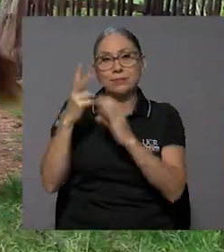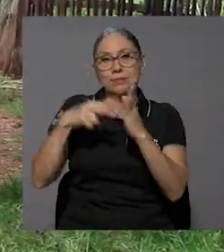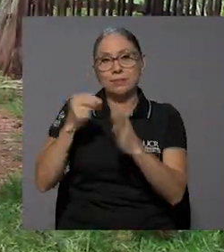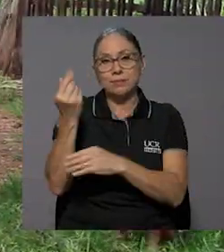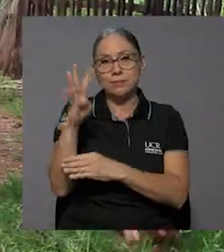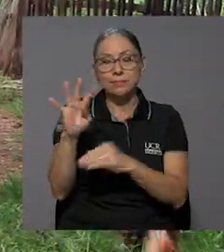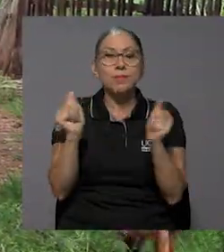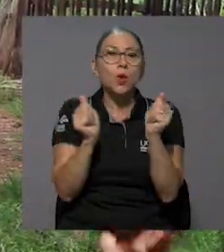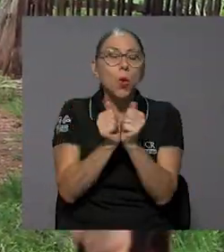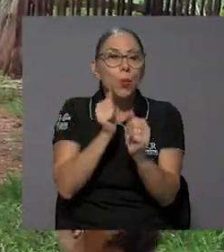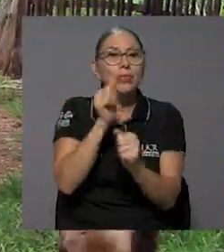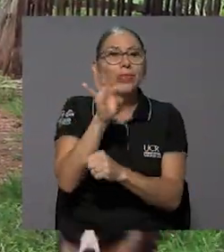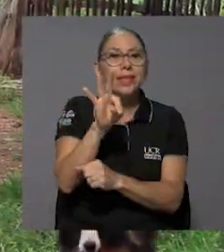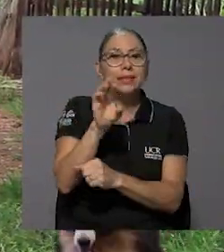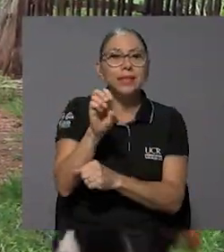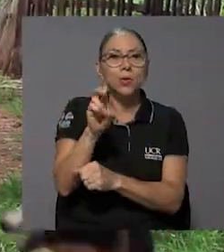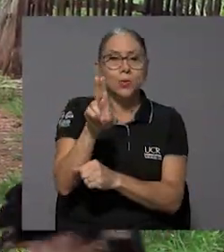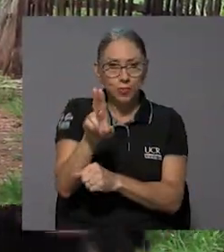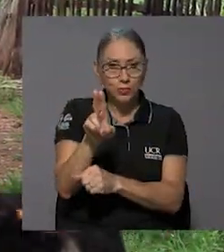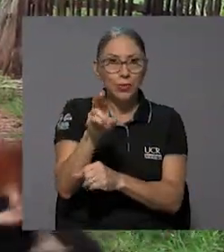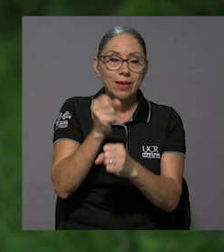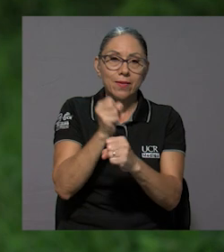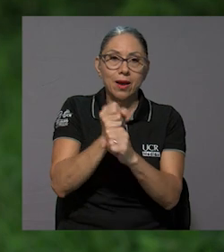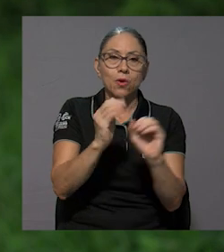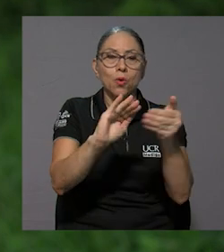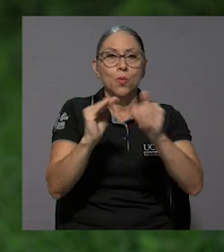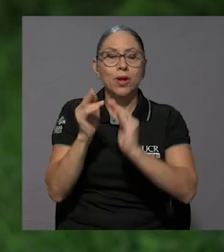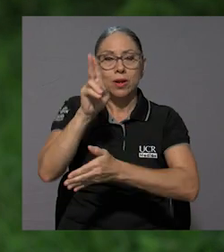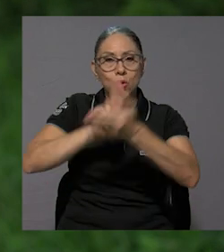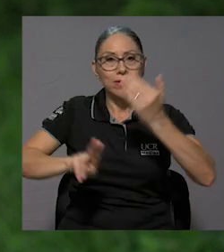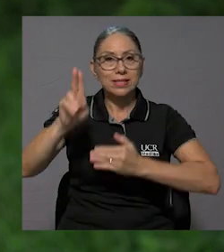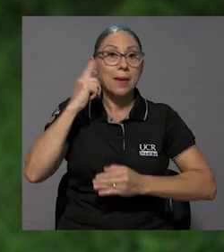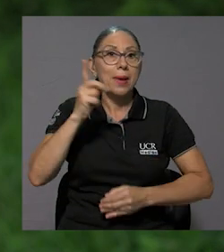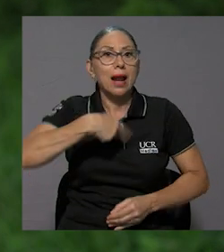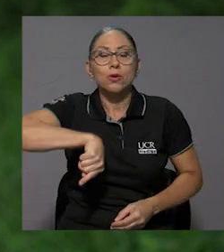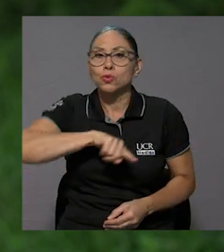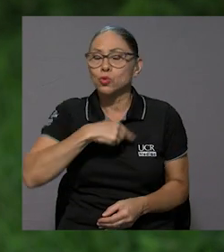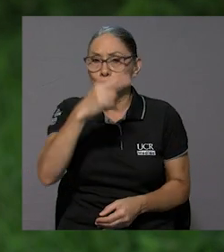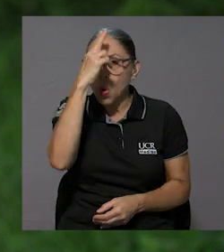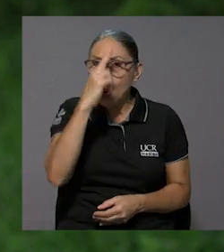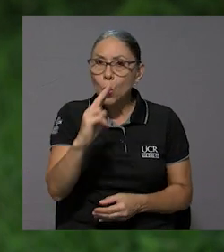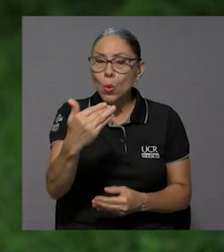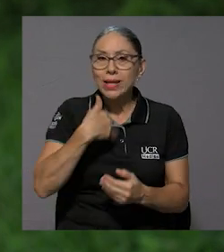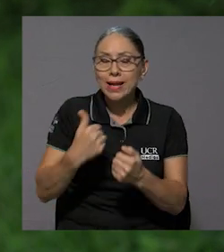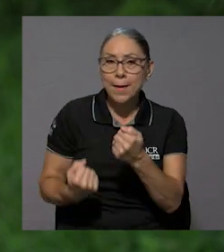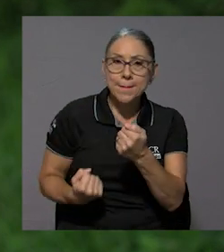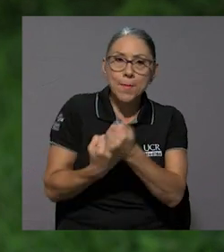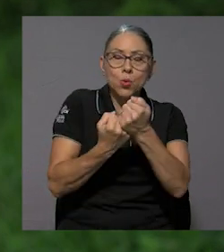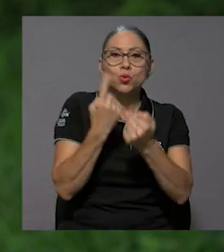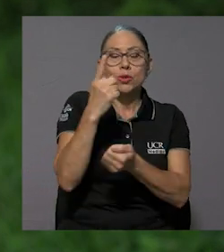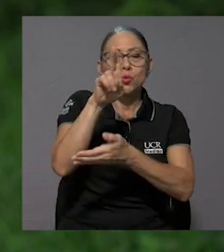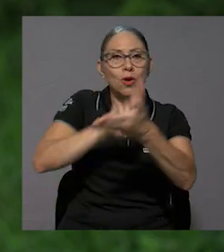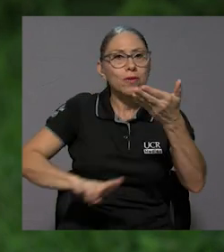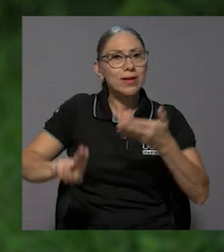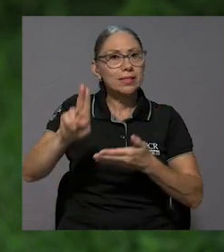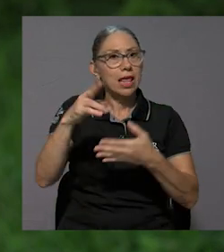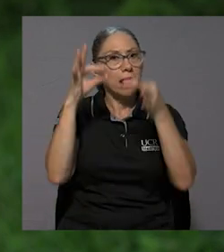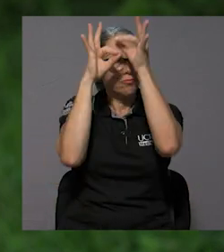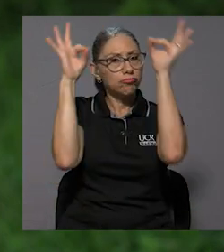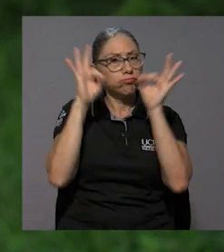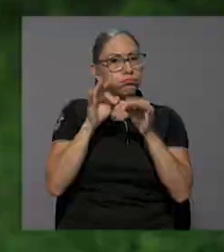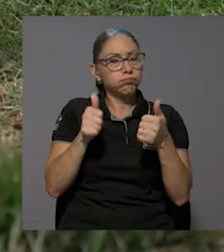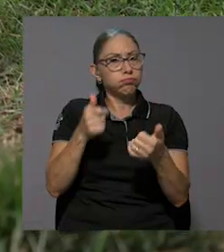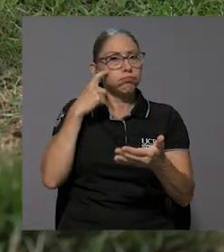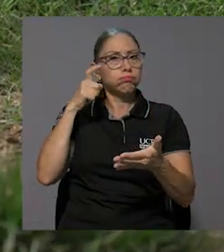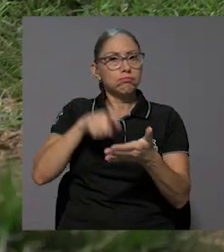con el trabajo comunal universitario y para nosotros siempre ha sido un privilegio contar con el apoyo de una universidad tan prestigiosa